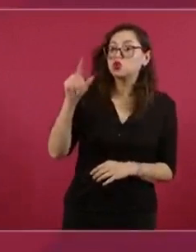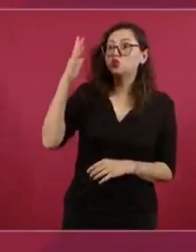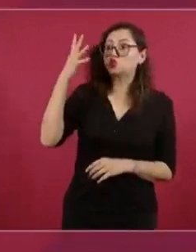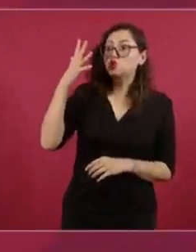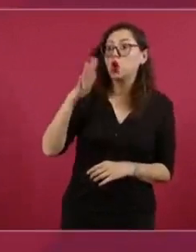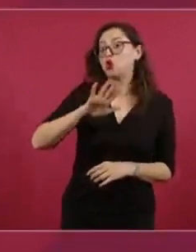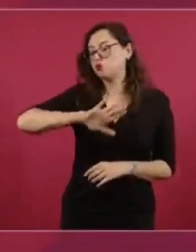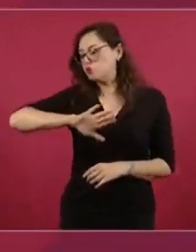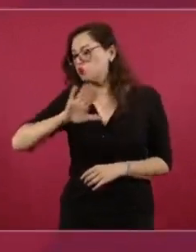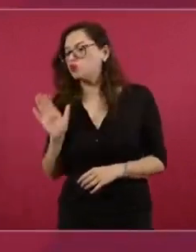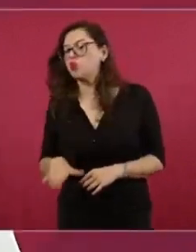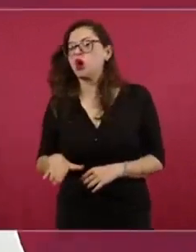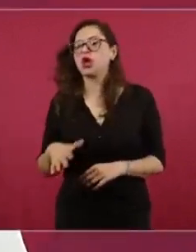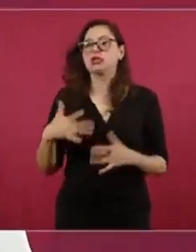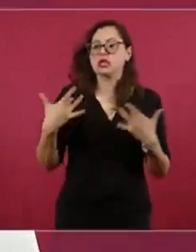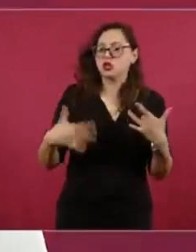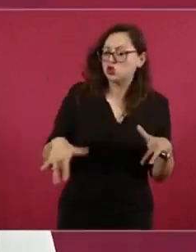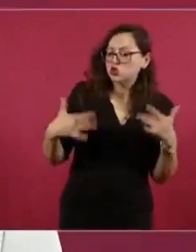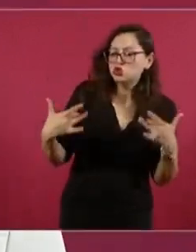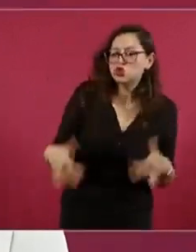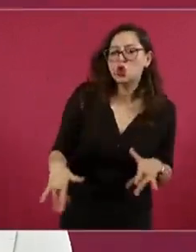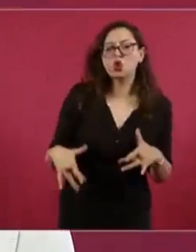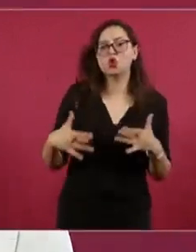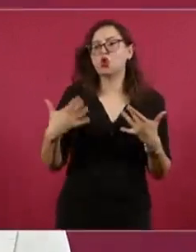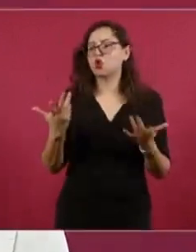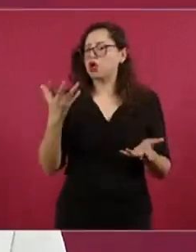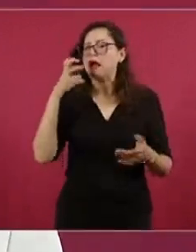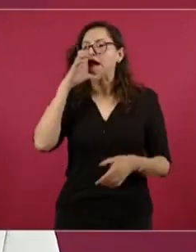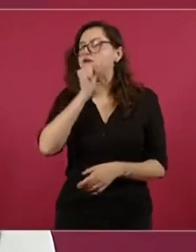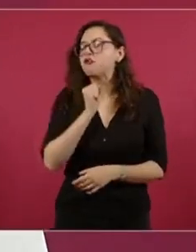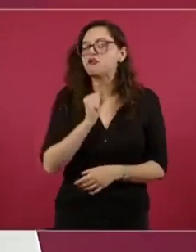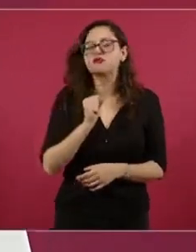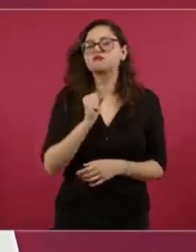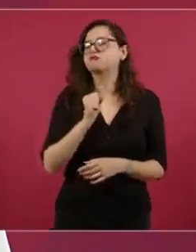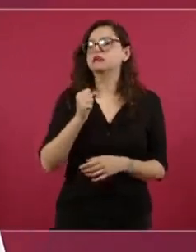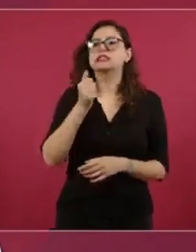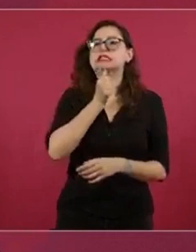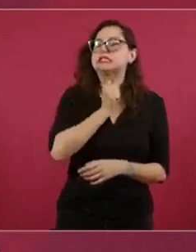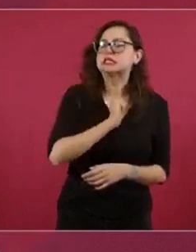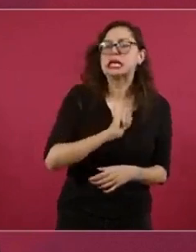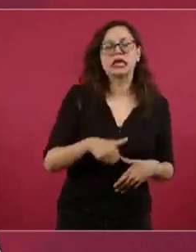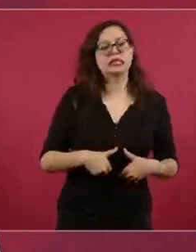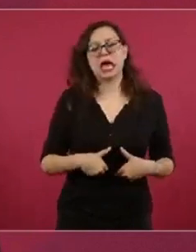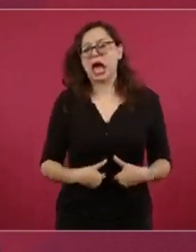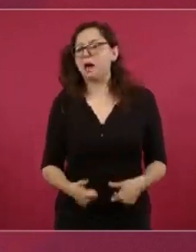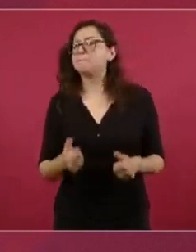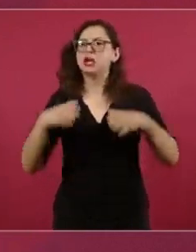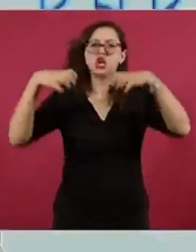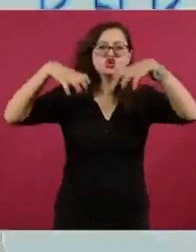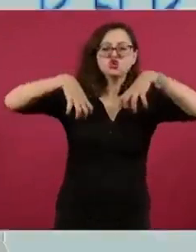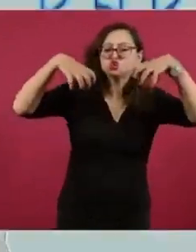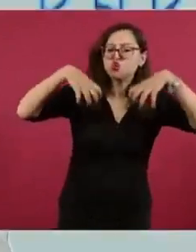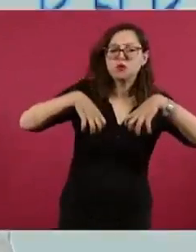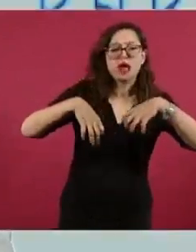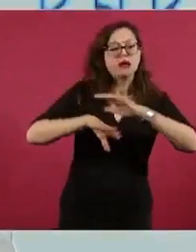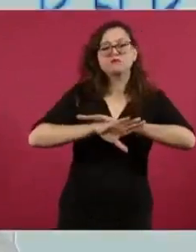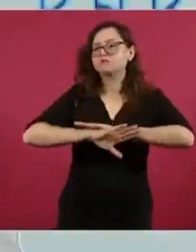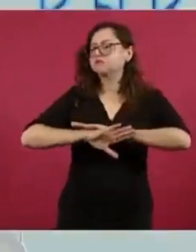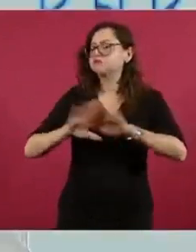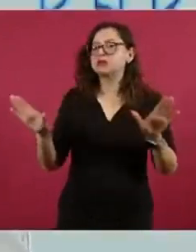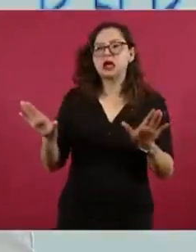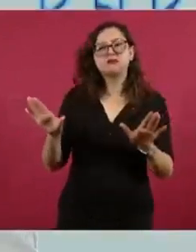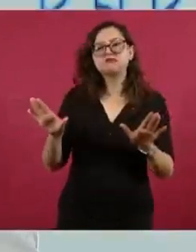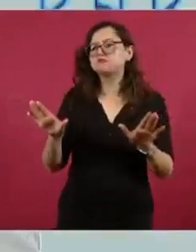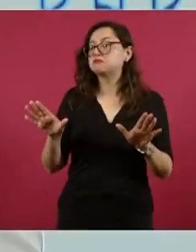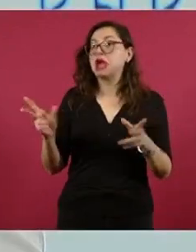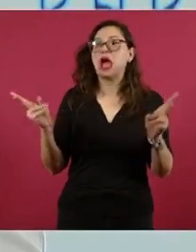muerte, para ti no habrá ya dolor, para ti ya no habrá calor, ni sed, ni hambre, ni lluvia, ni